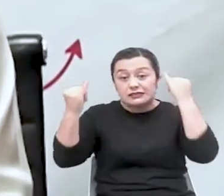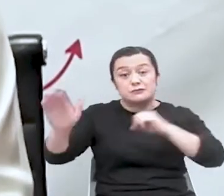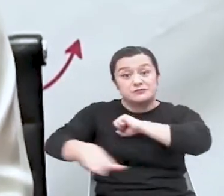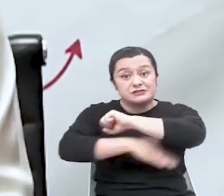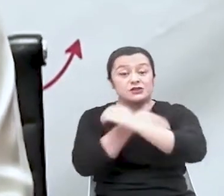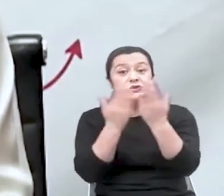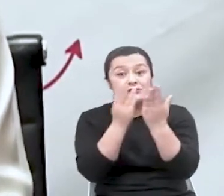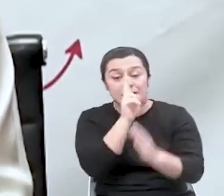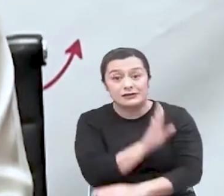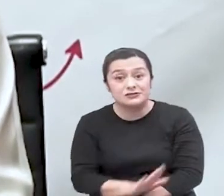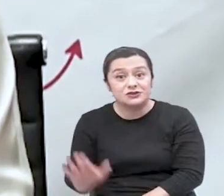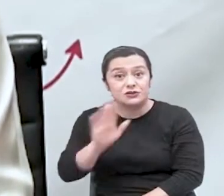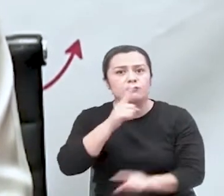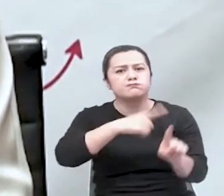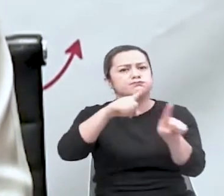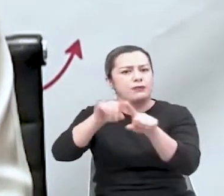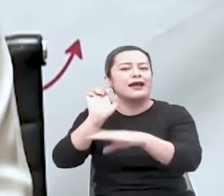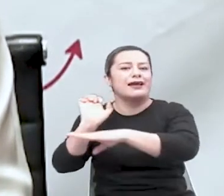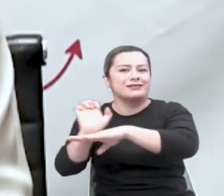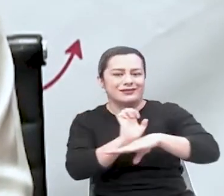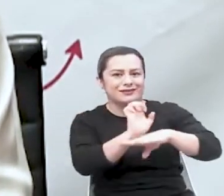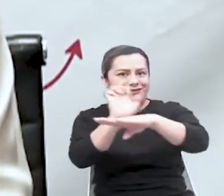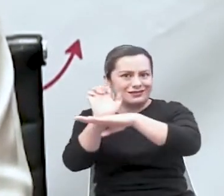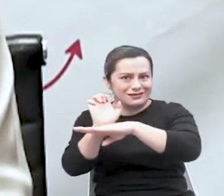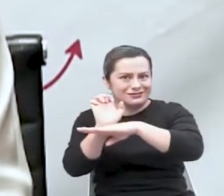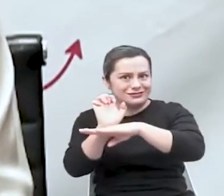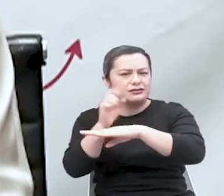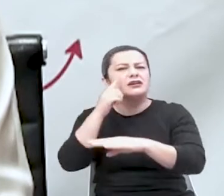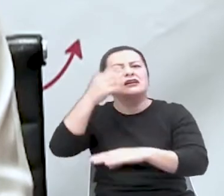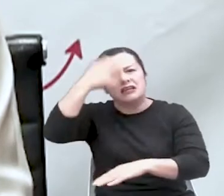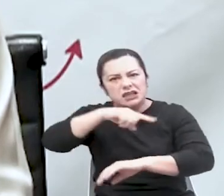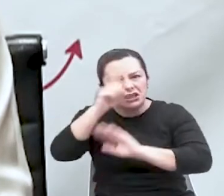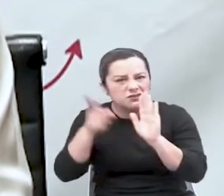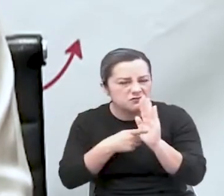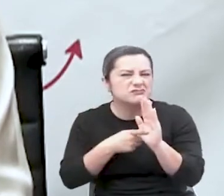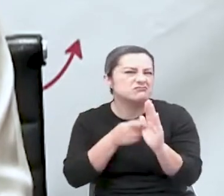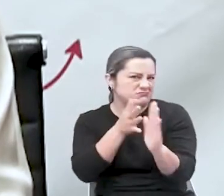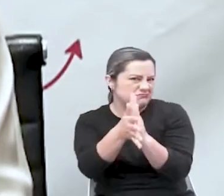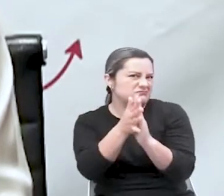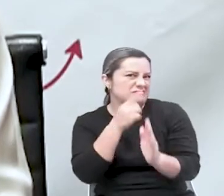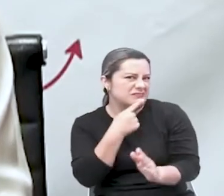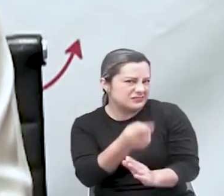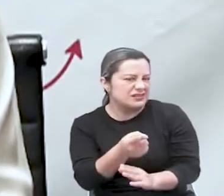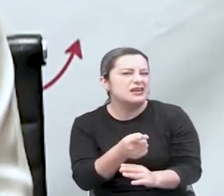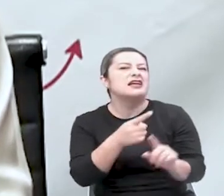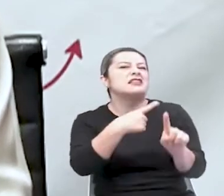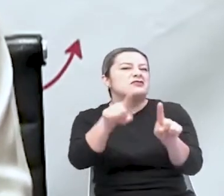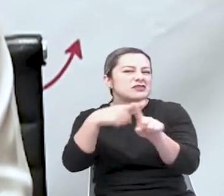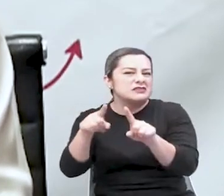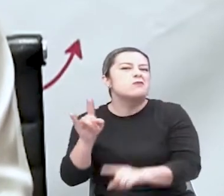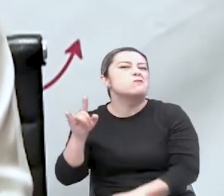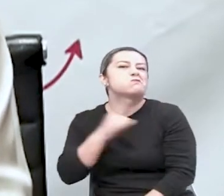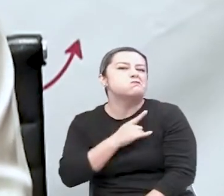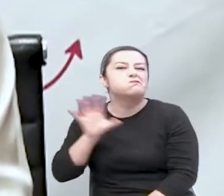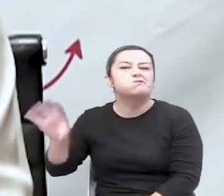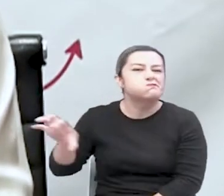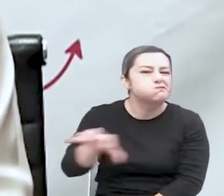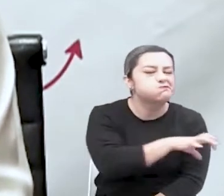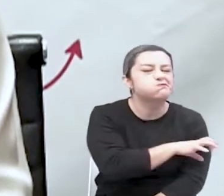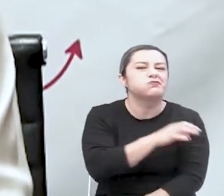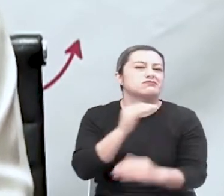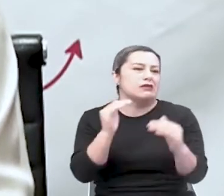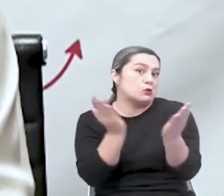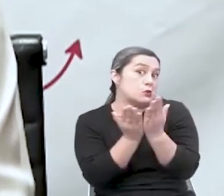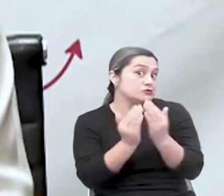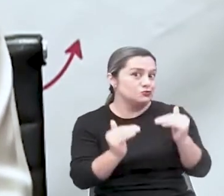Educación Nacional y otras entidades del sector, como lo son el ICFIS, como también lo mencionábamos, de las diferentes universidades de educación superior, de las